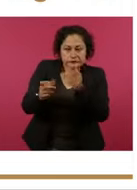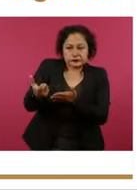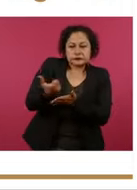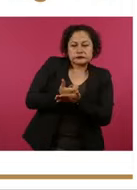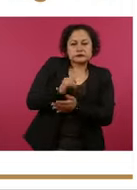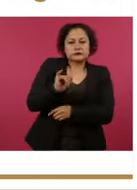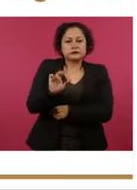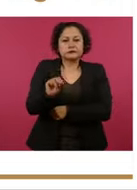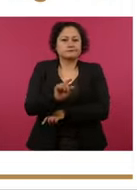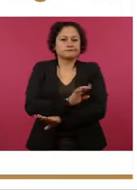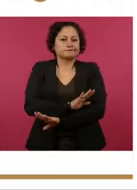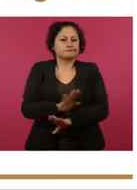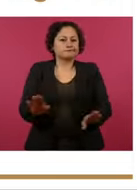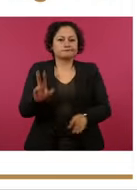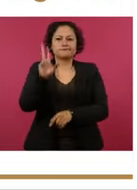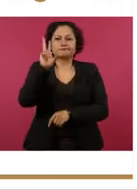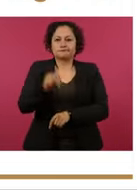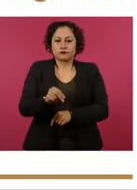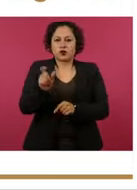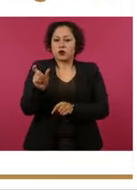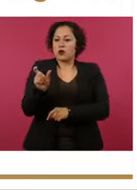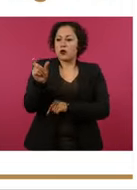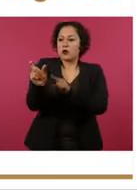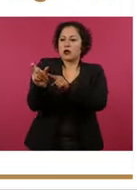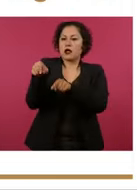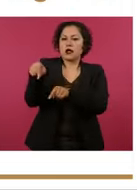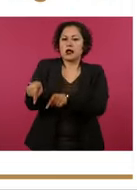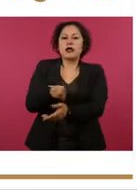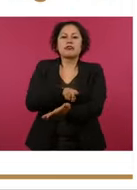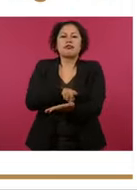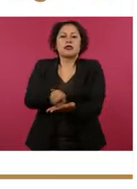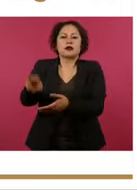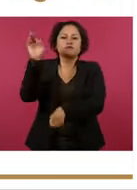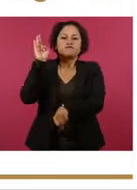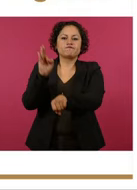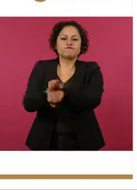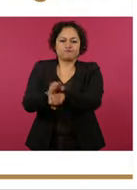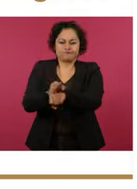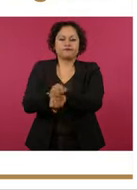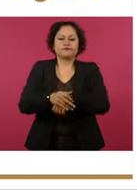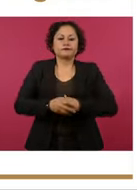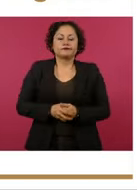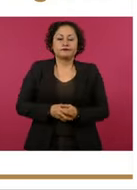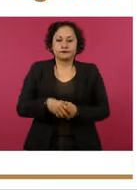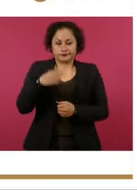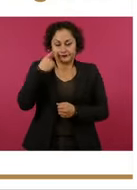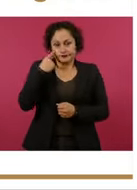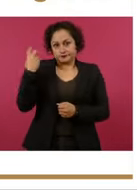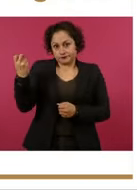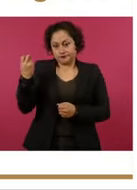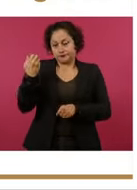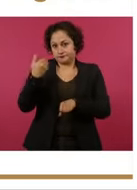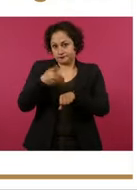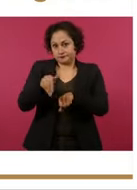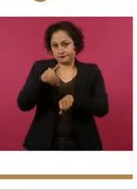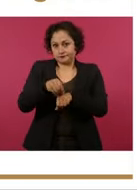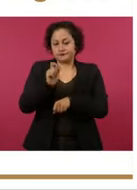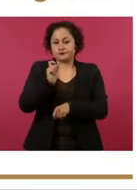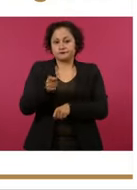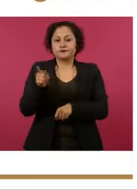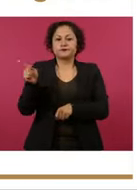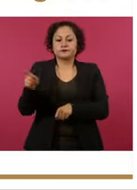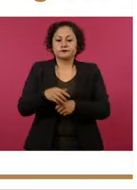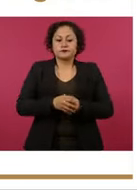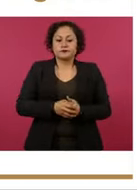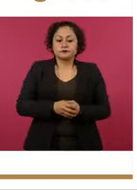tener en una credencial el derecho. Y en ese sentido agradecer que están hoy… Bueno, ahí están los números nada más en los módulos de